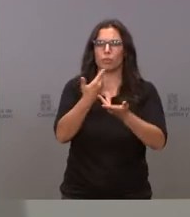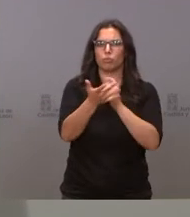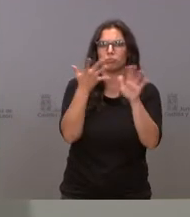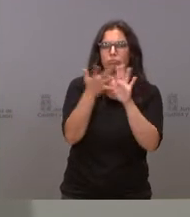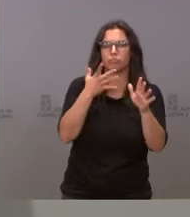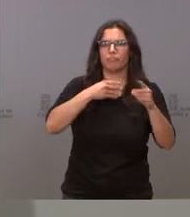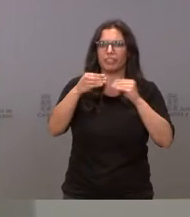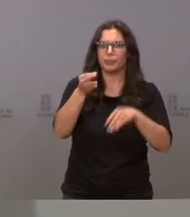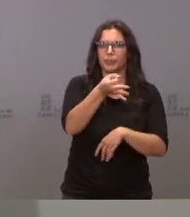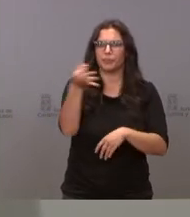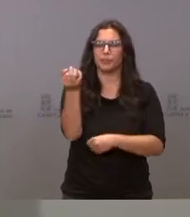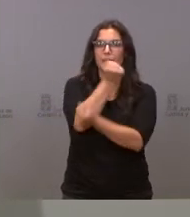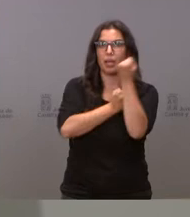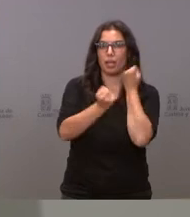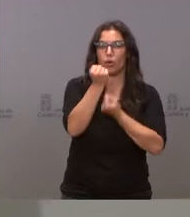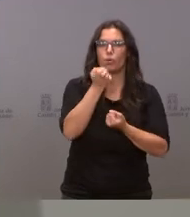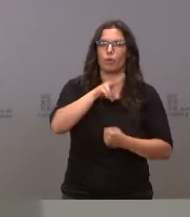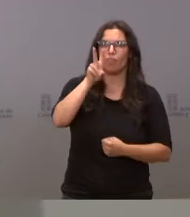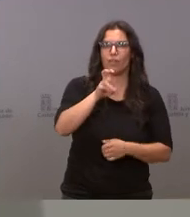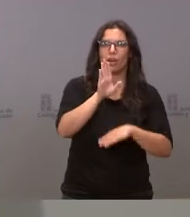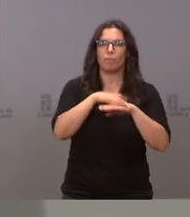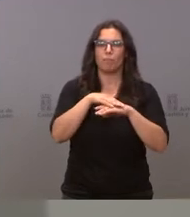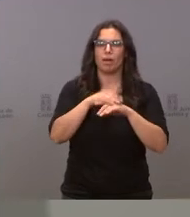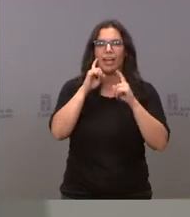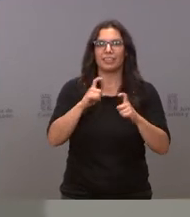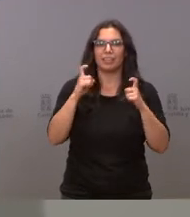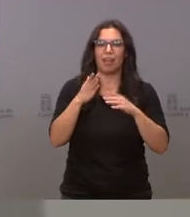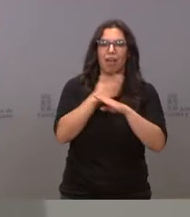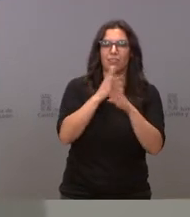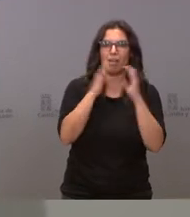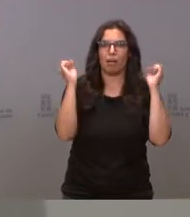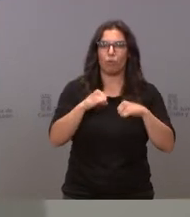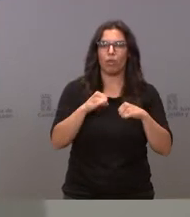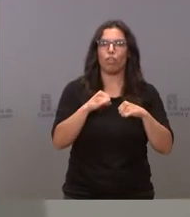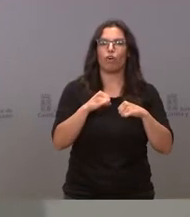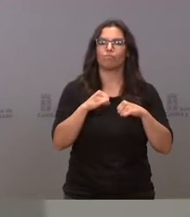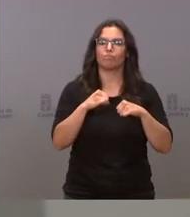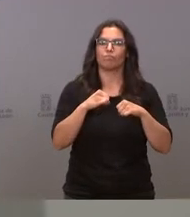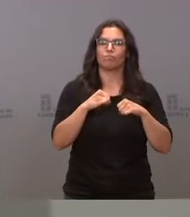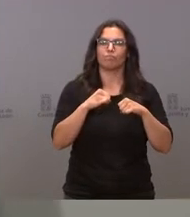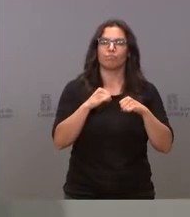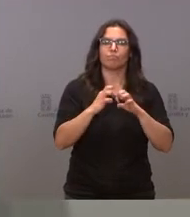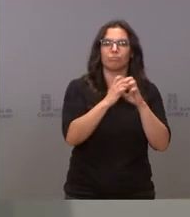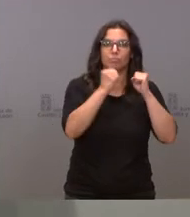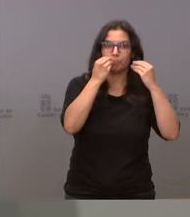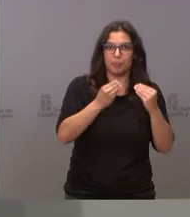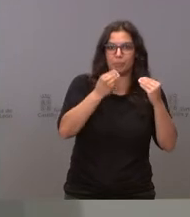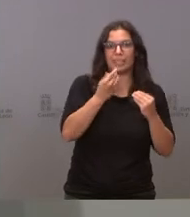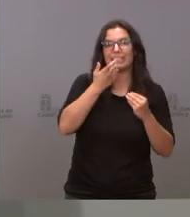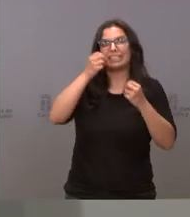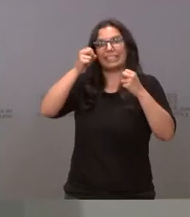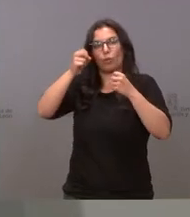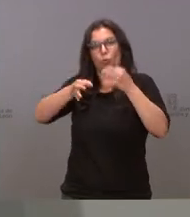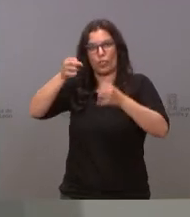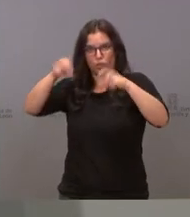y económico que nos permite alcanzar soluciones consensuadas sin necesidad de acudir a la Administración de Justicia. El